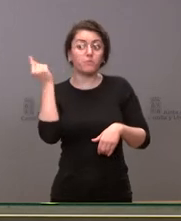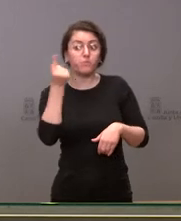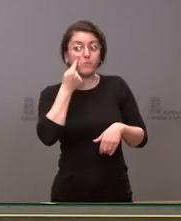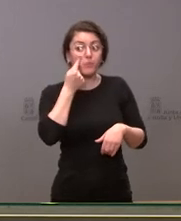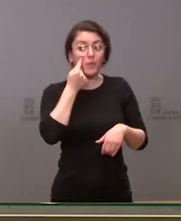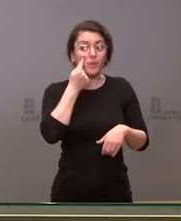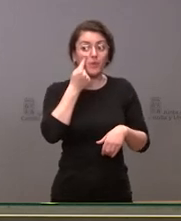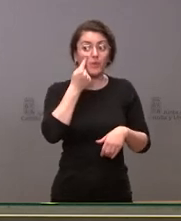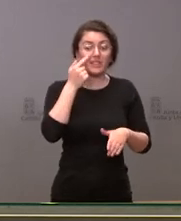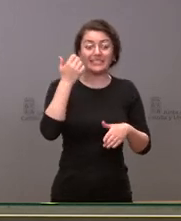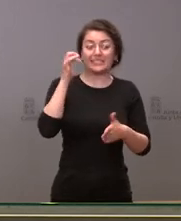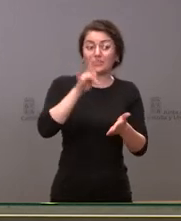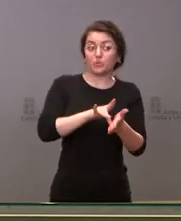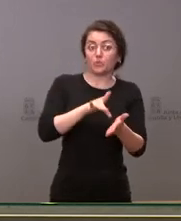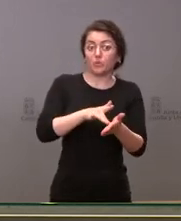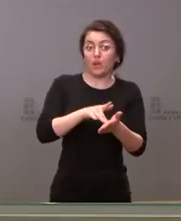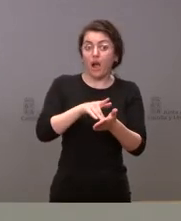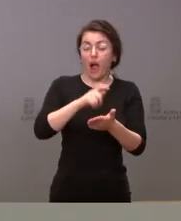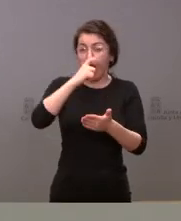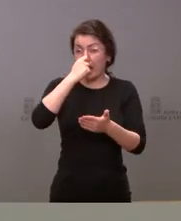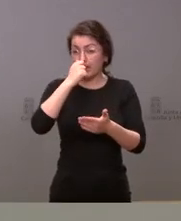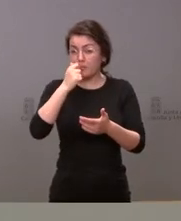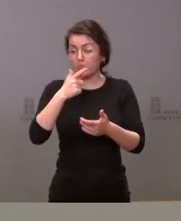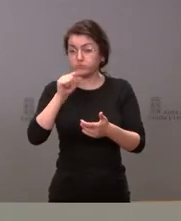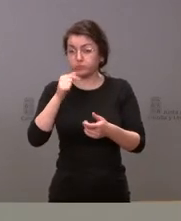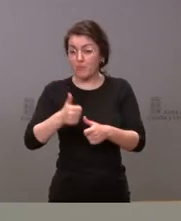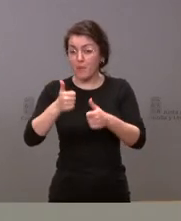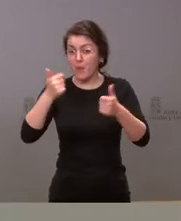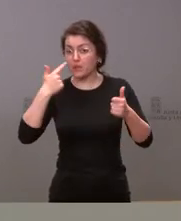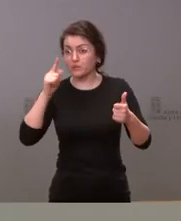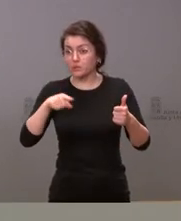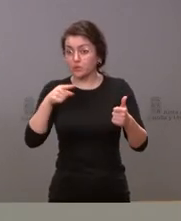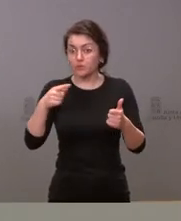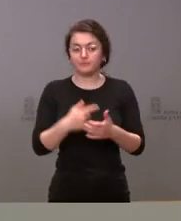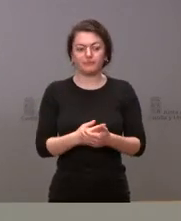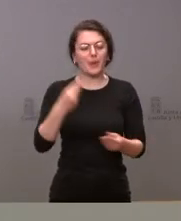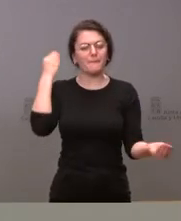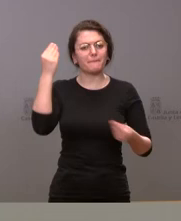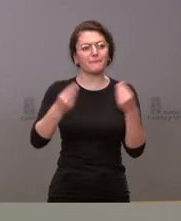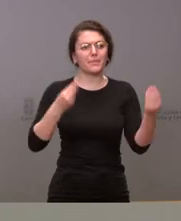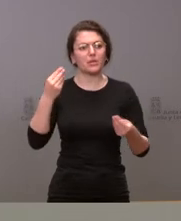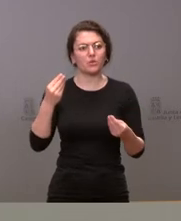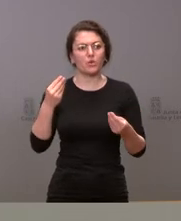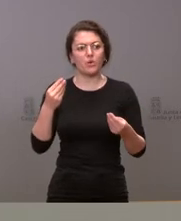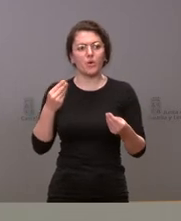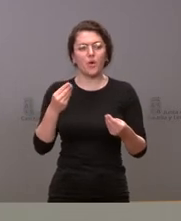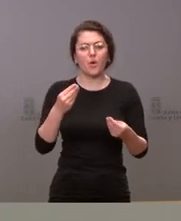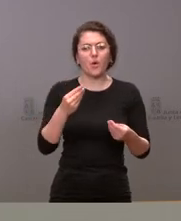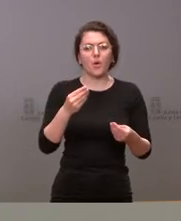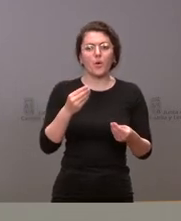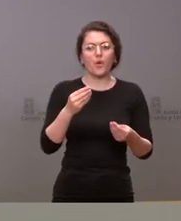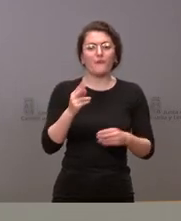que está pasando aquí en Valladolid creo que se les va informando periódicamente si no me equivoco todos los viernes hay una